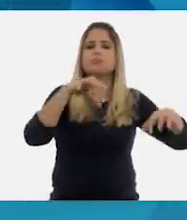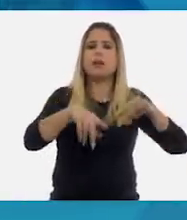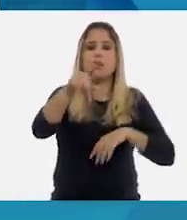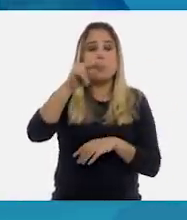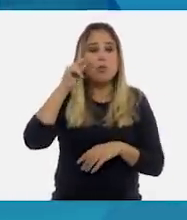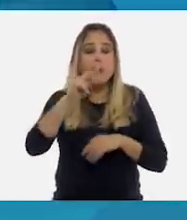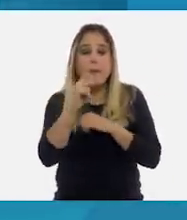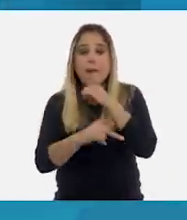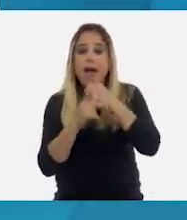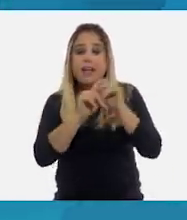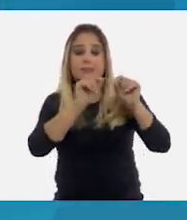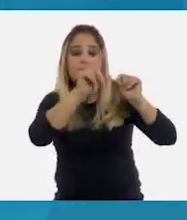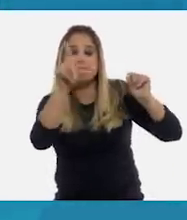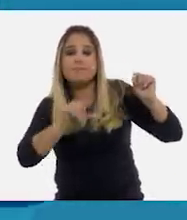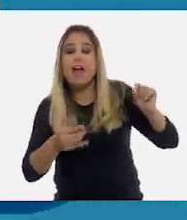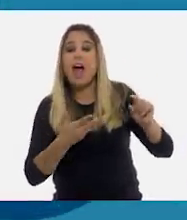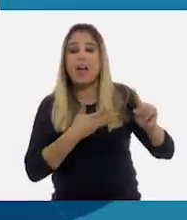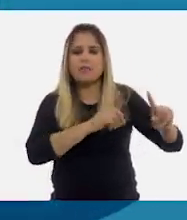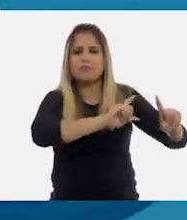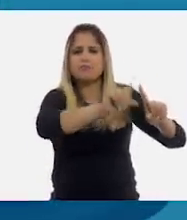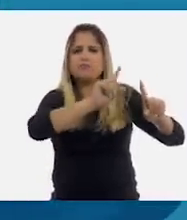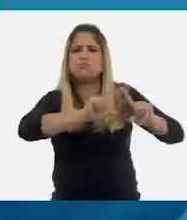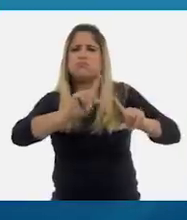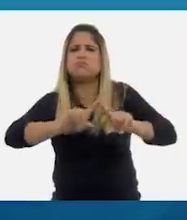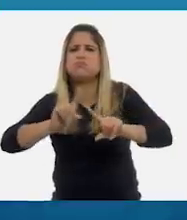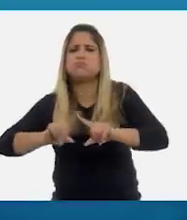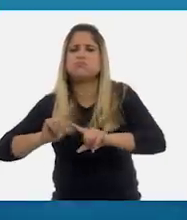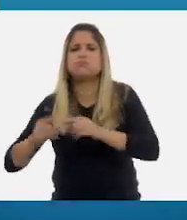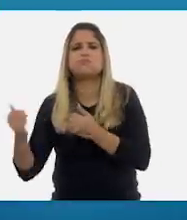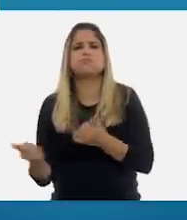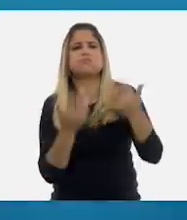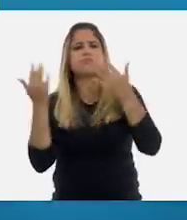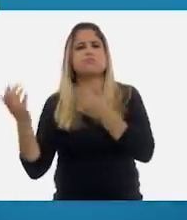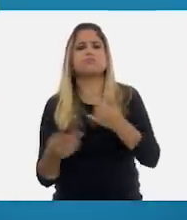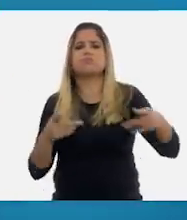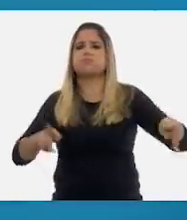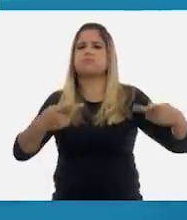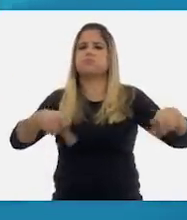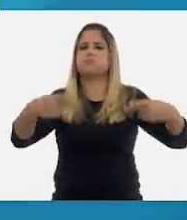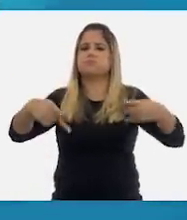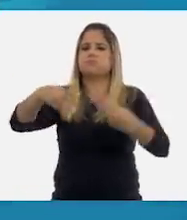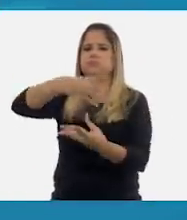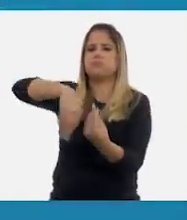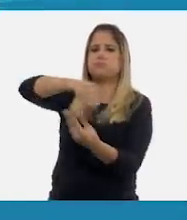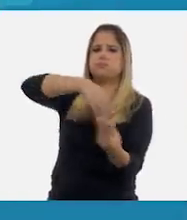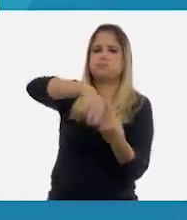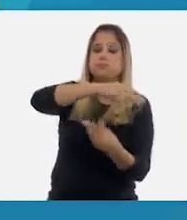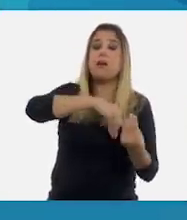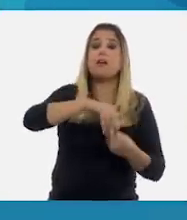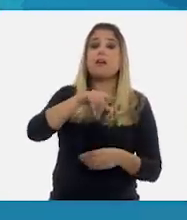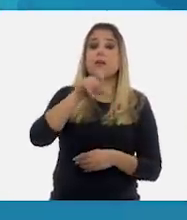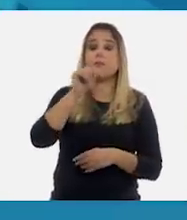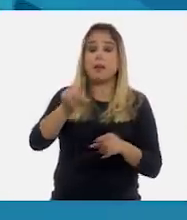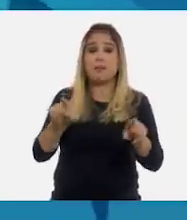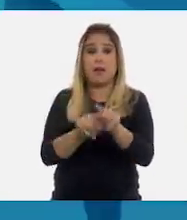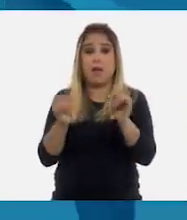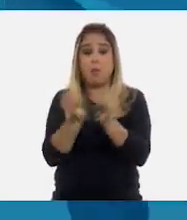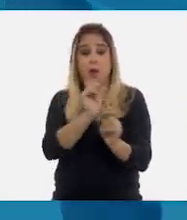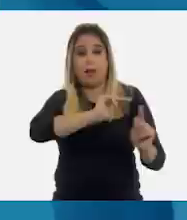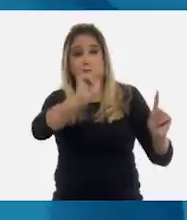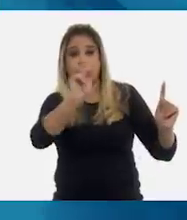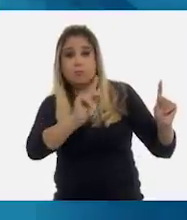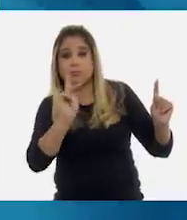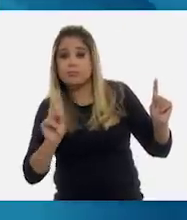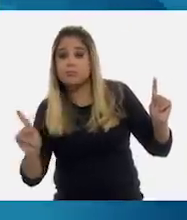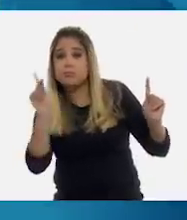en nuestro país se desarrollan diferentes tipos de producciones y que estas no son las mismas en todo